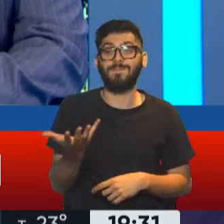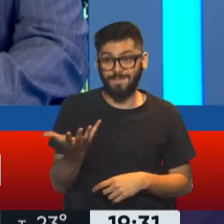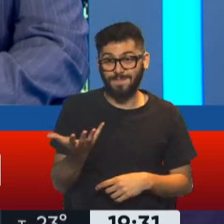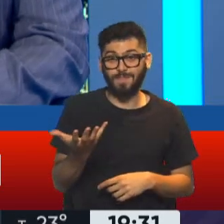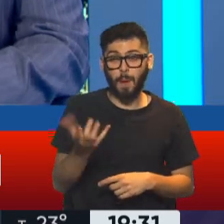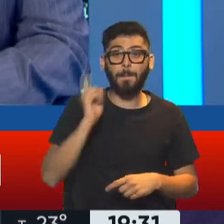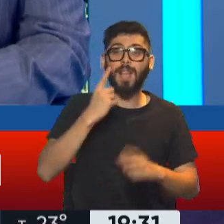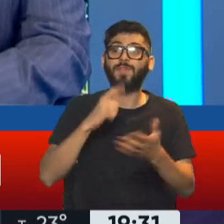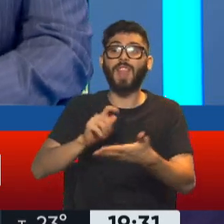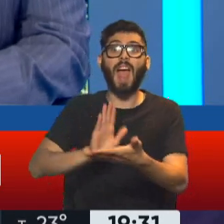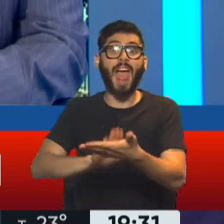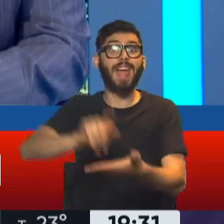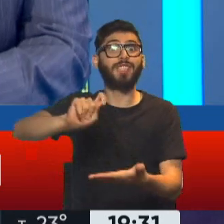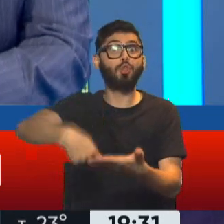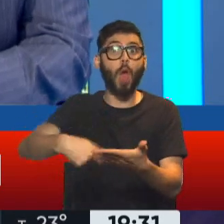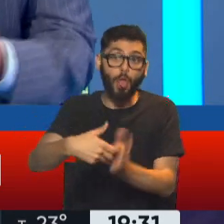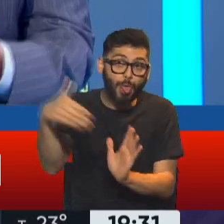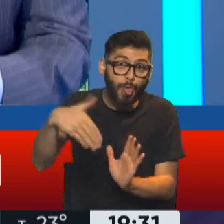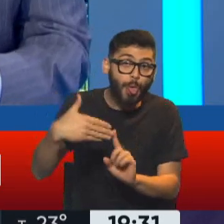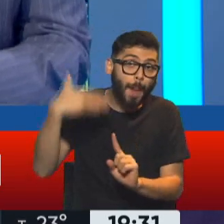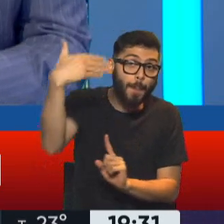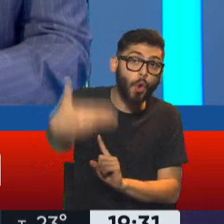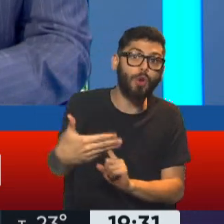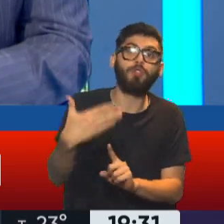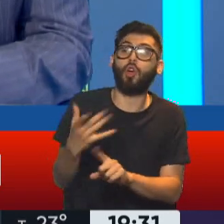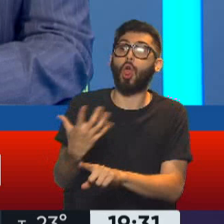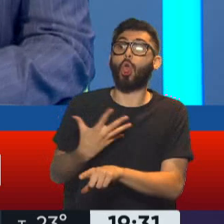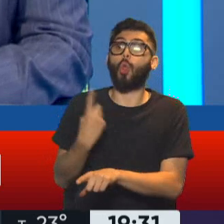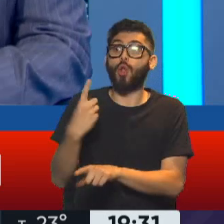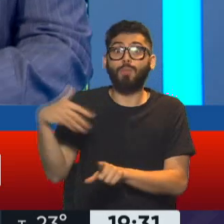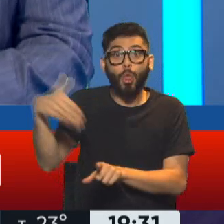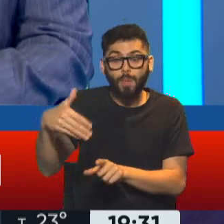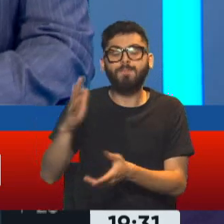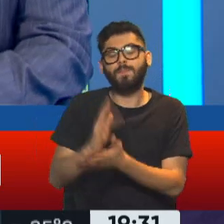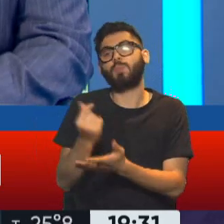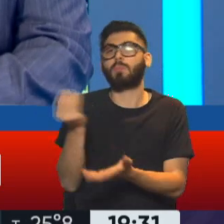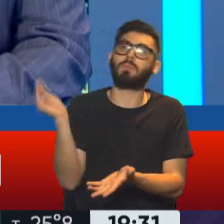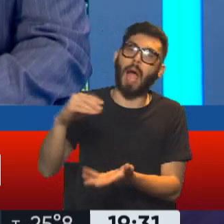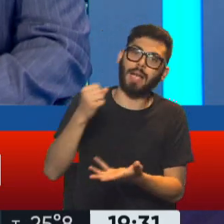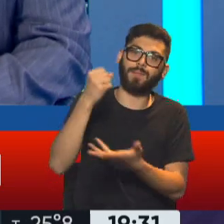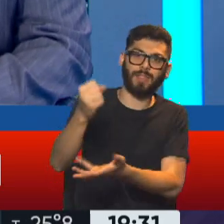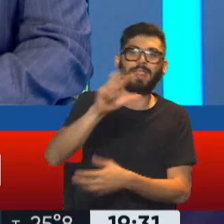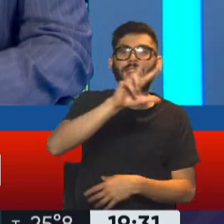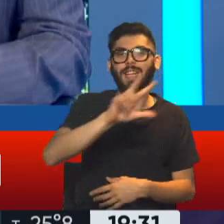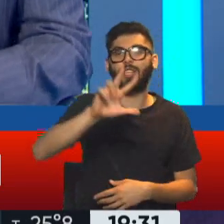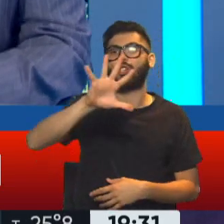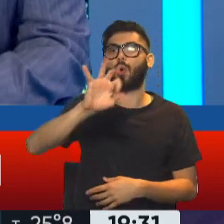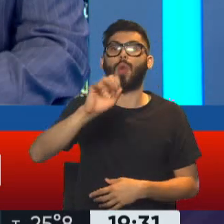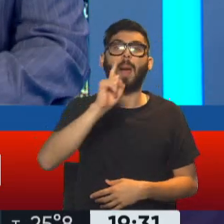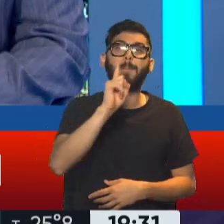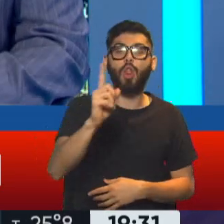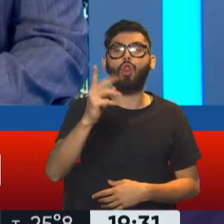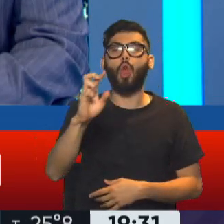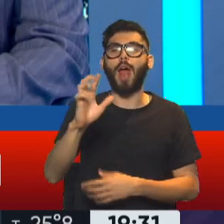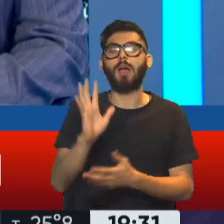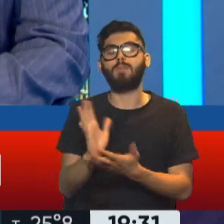se demoró, también resarcieron a los supuestos dueños con una cantidad de los 350 mil dólares, una suerte